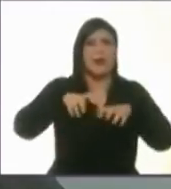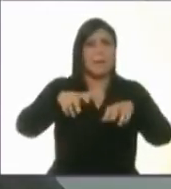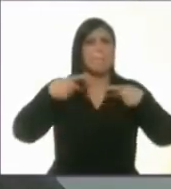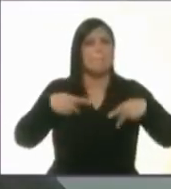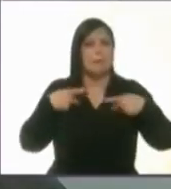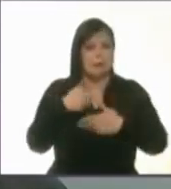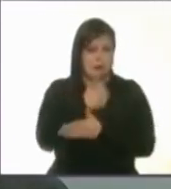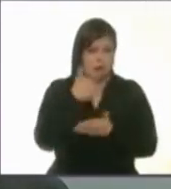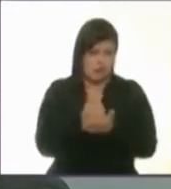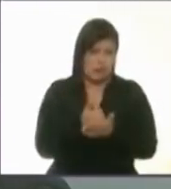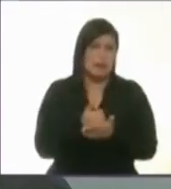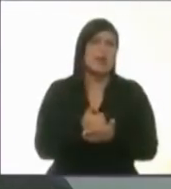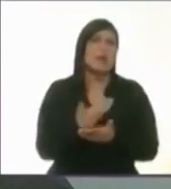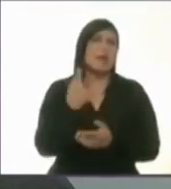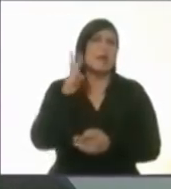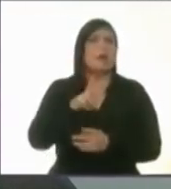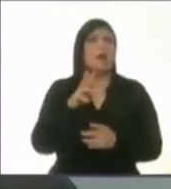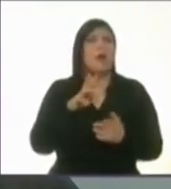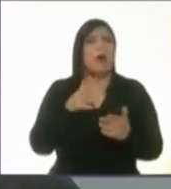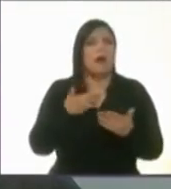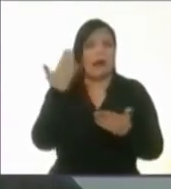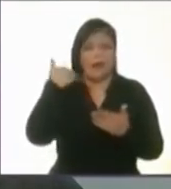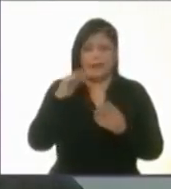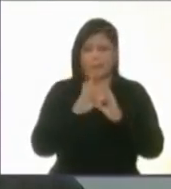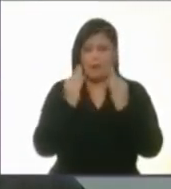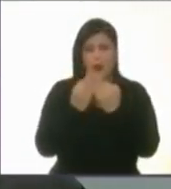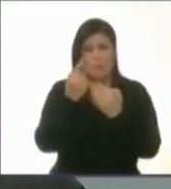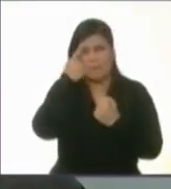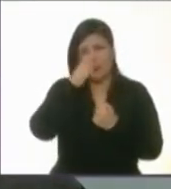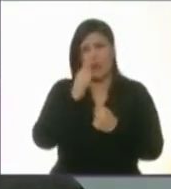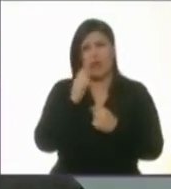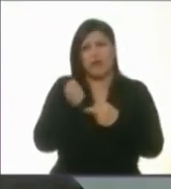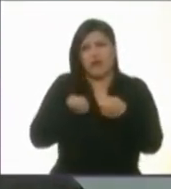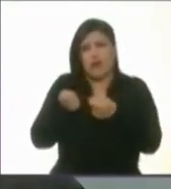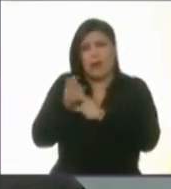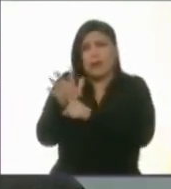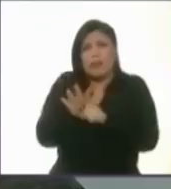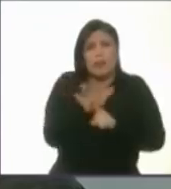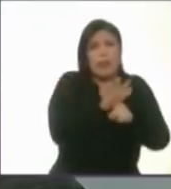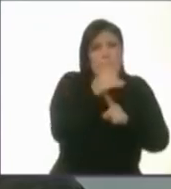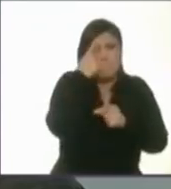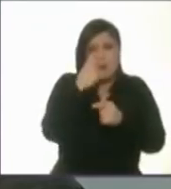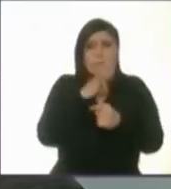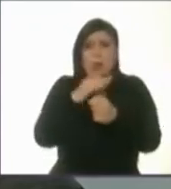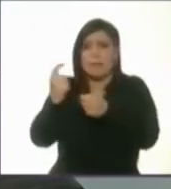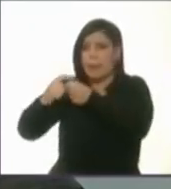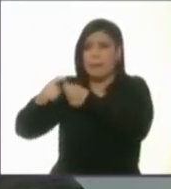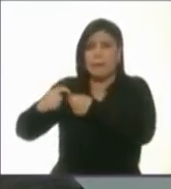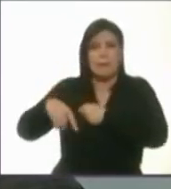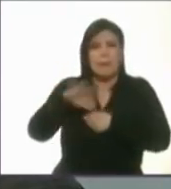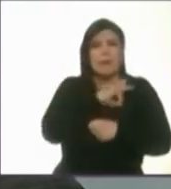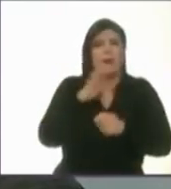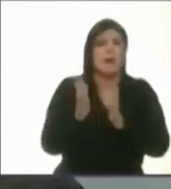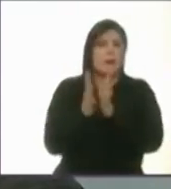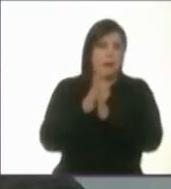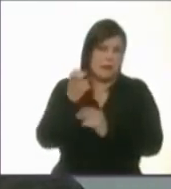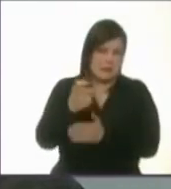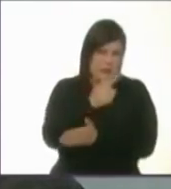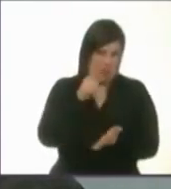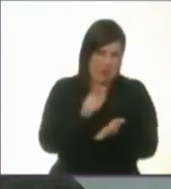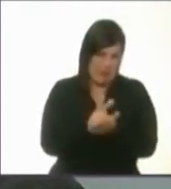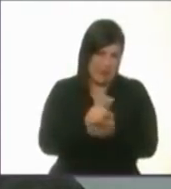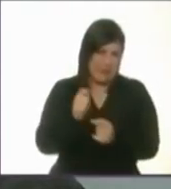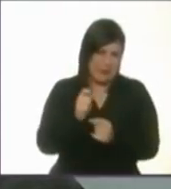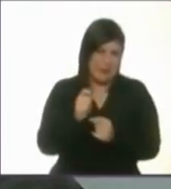es las formas de control clientelar que se ha derivado de esta ley de participación ciudadana que yo